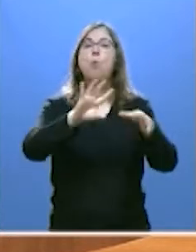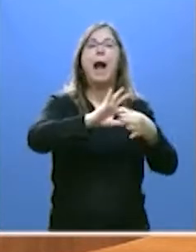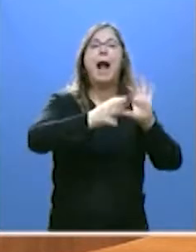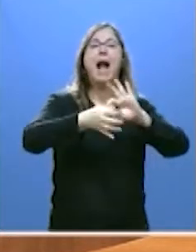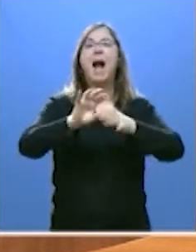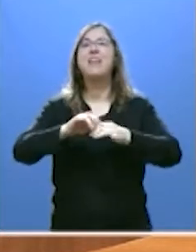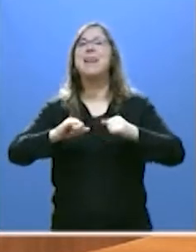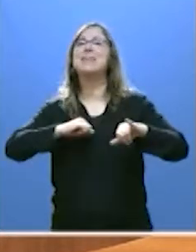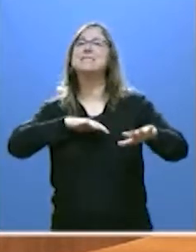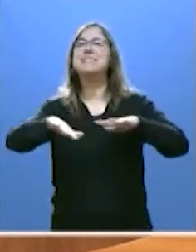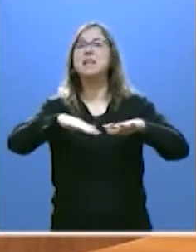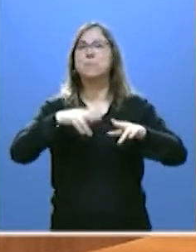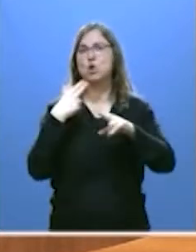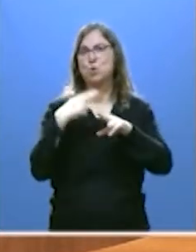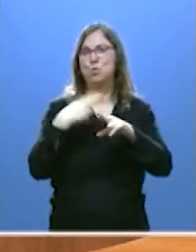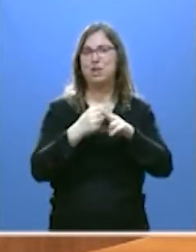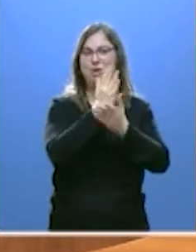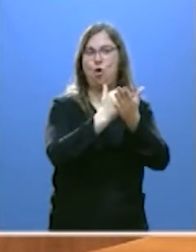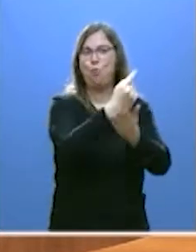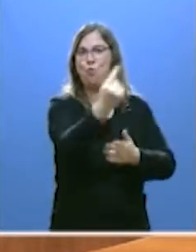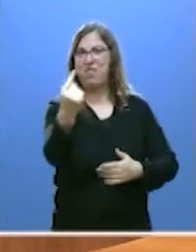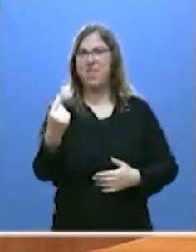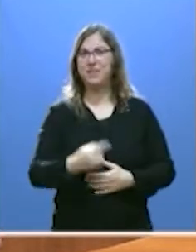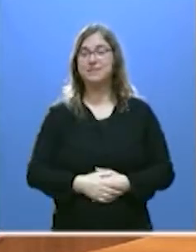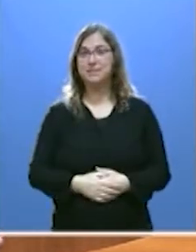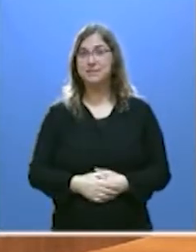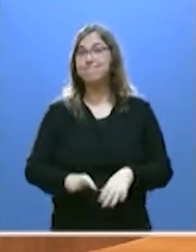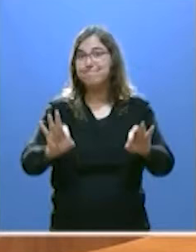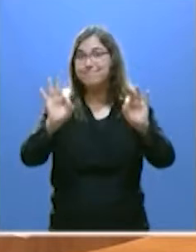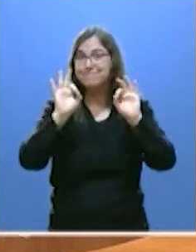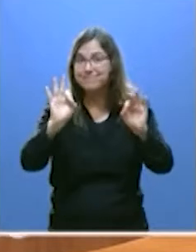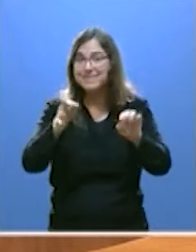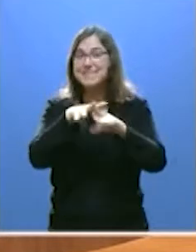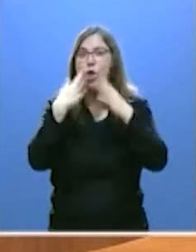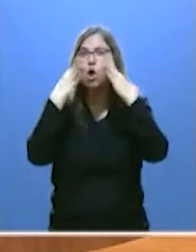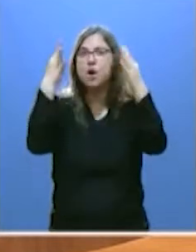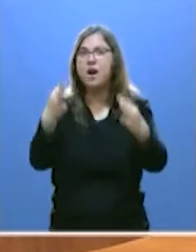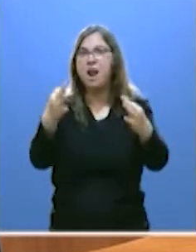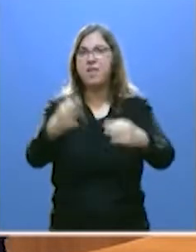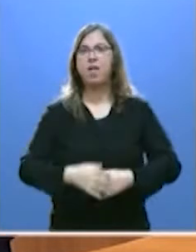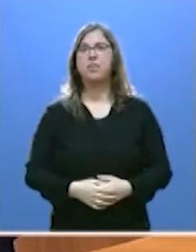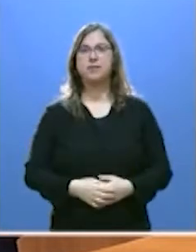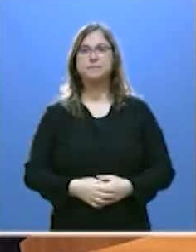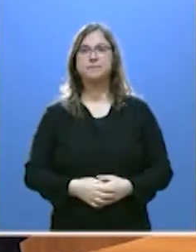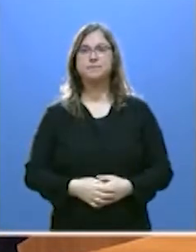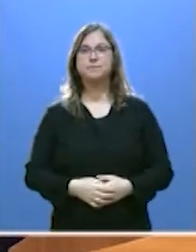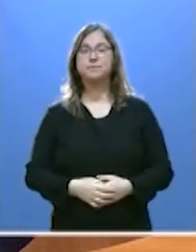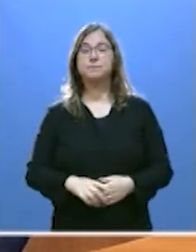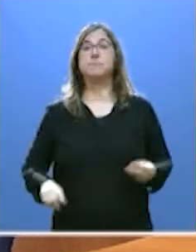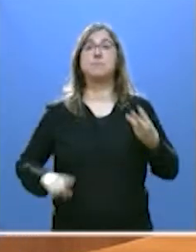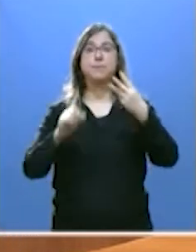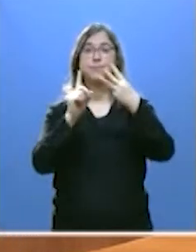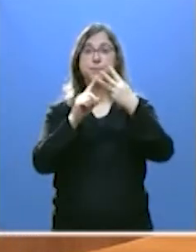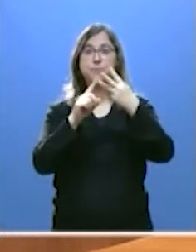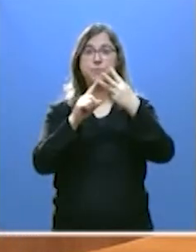terremotos políticos en las comunidades autónomas. Esa es la realidad, señor Tudanca. Y en tercer lugar,